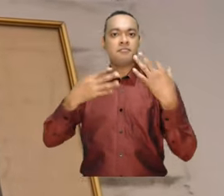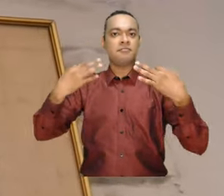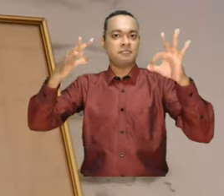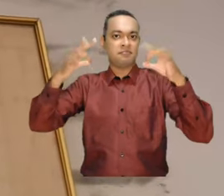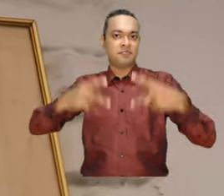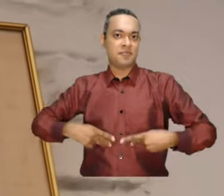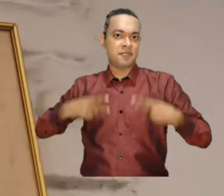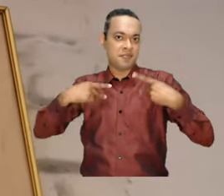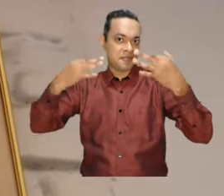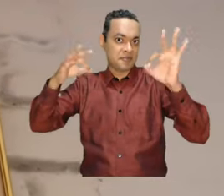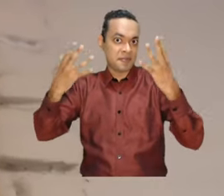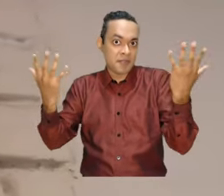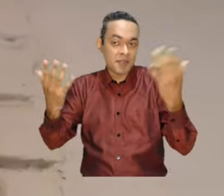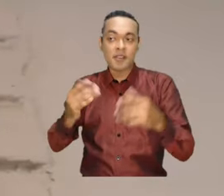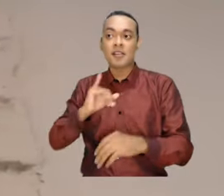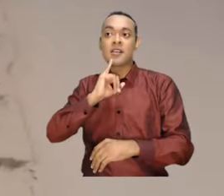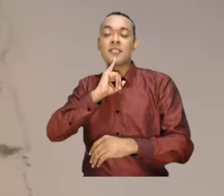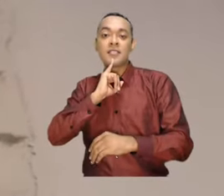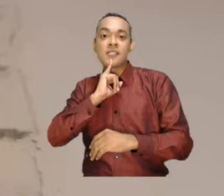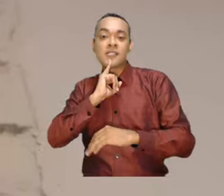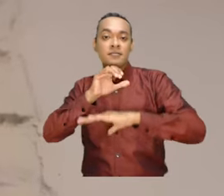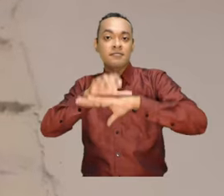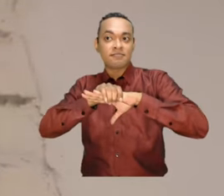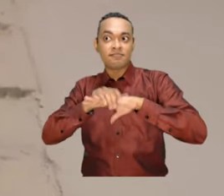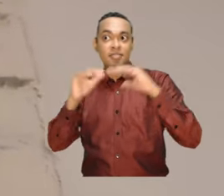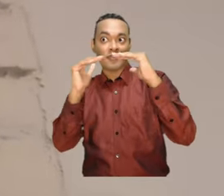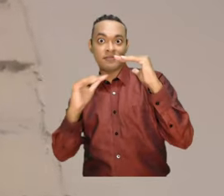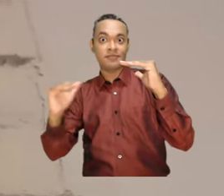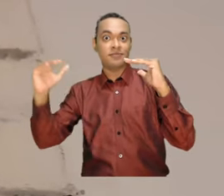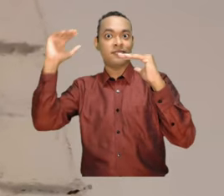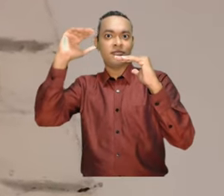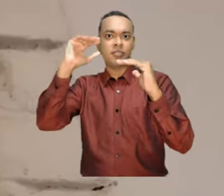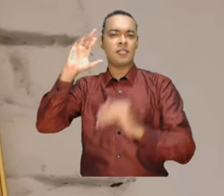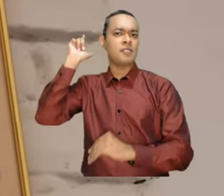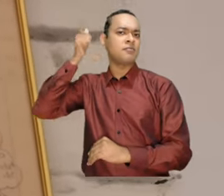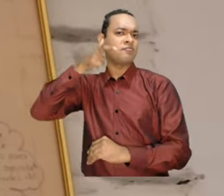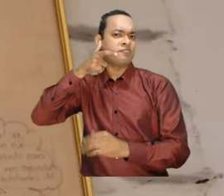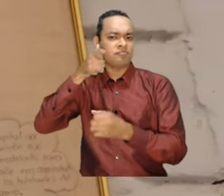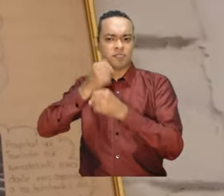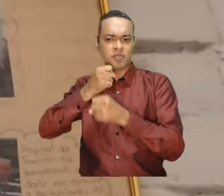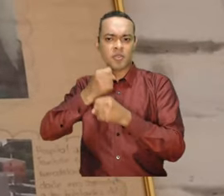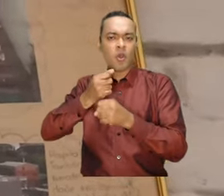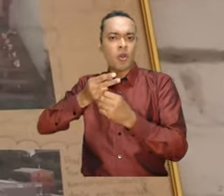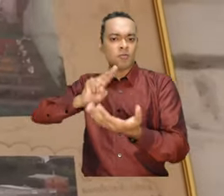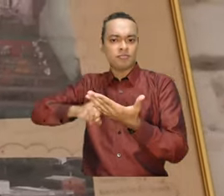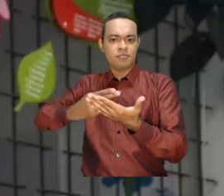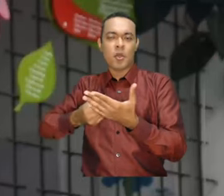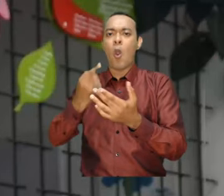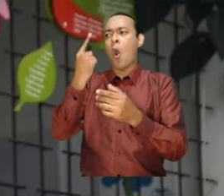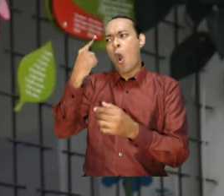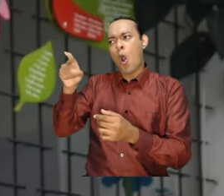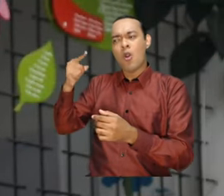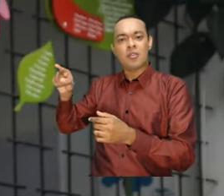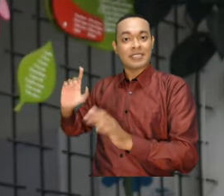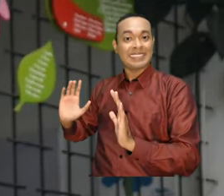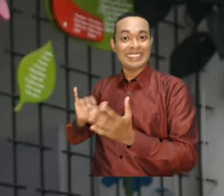pueden mandar una hoja de vida y si son tienen inglés avanzado pues van a poder trabajar en un call center pero en cualquier otro